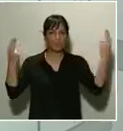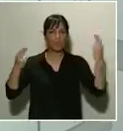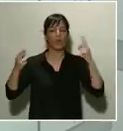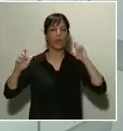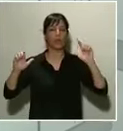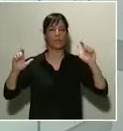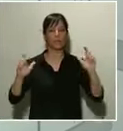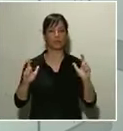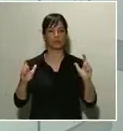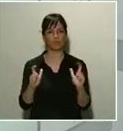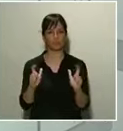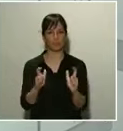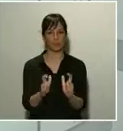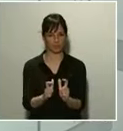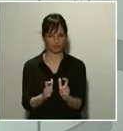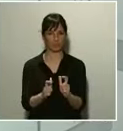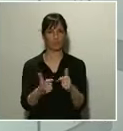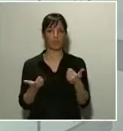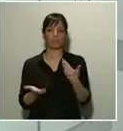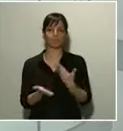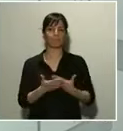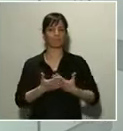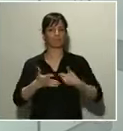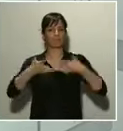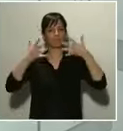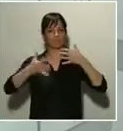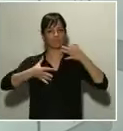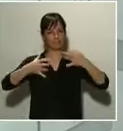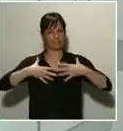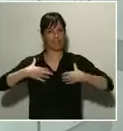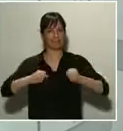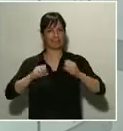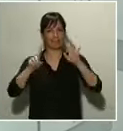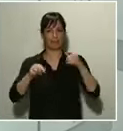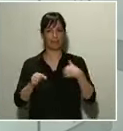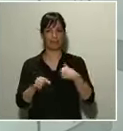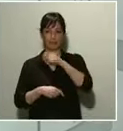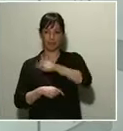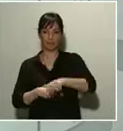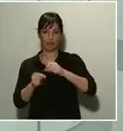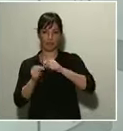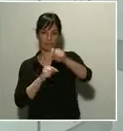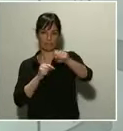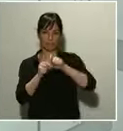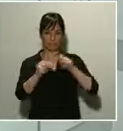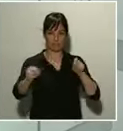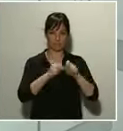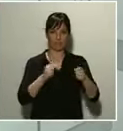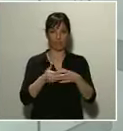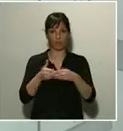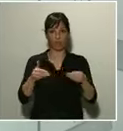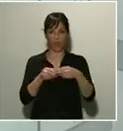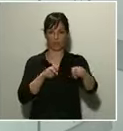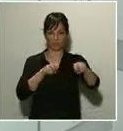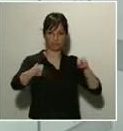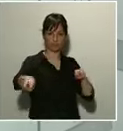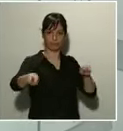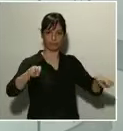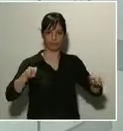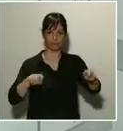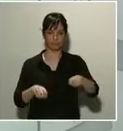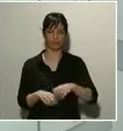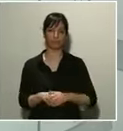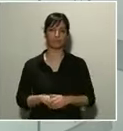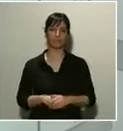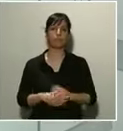las recomendaciones sanitarias en cuanto a distanciamiento entre los usuarios. En todo caso, siempre tendremos